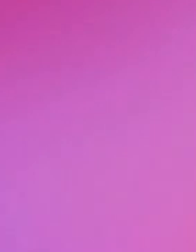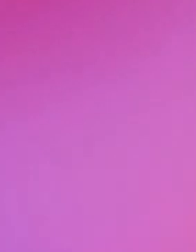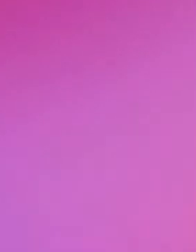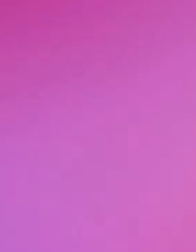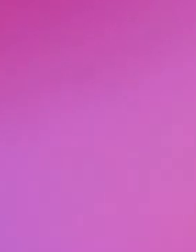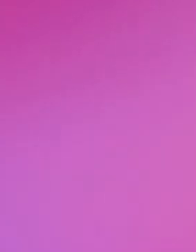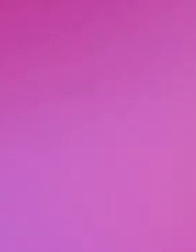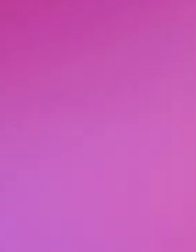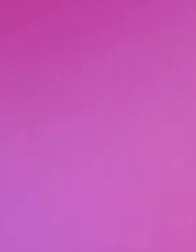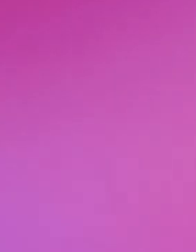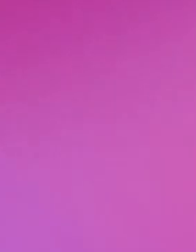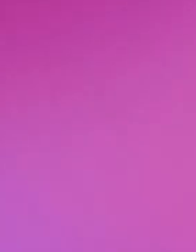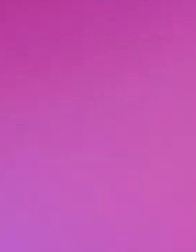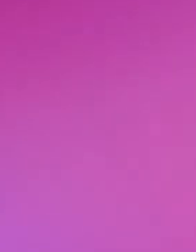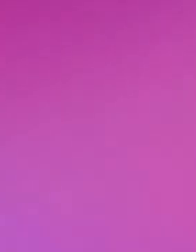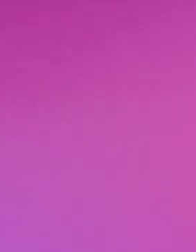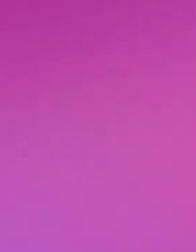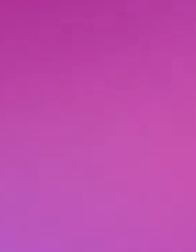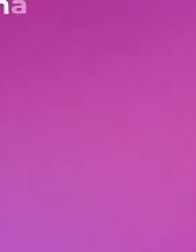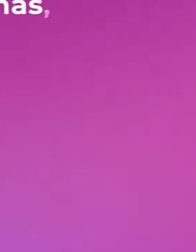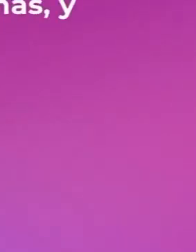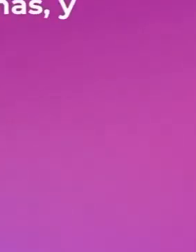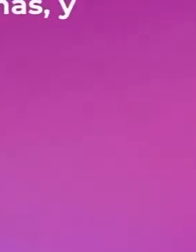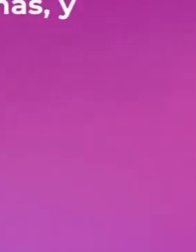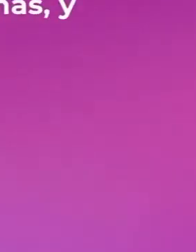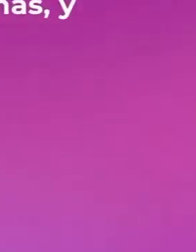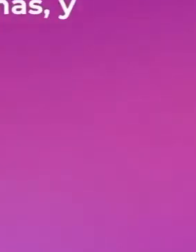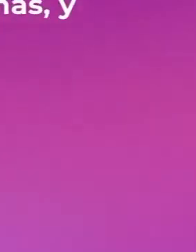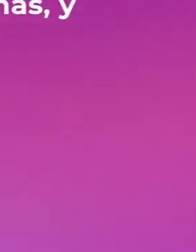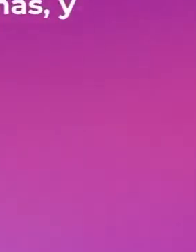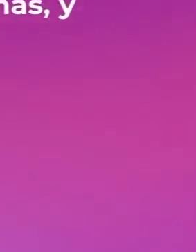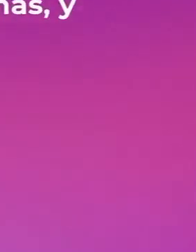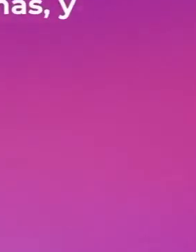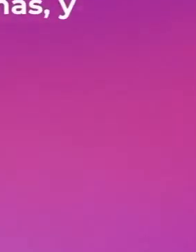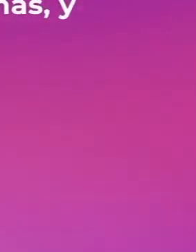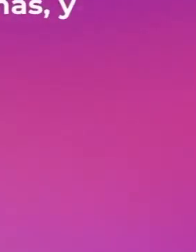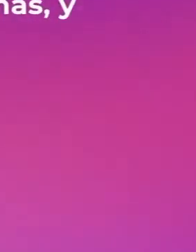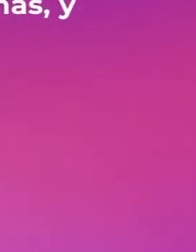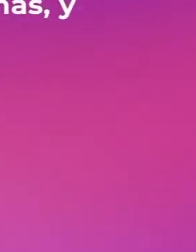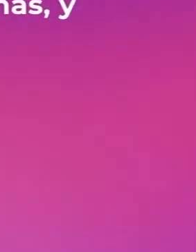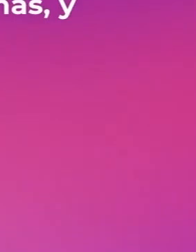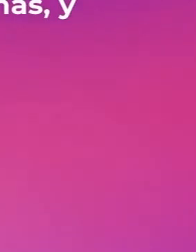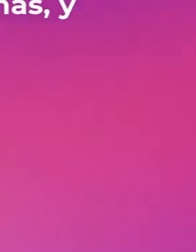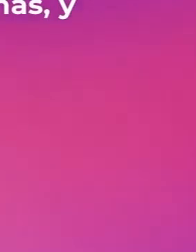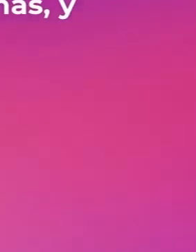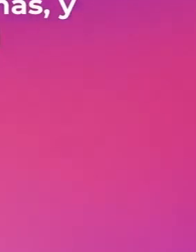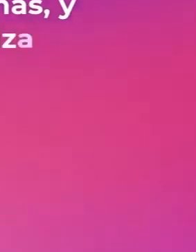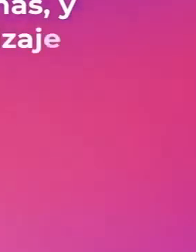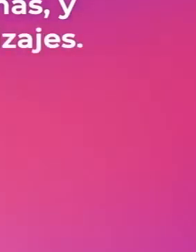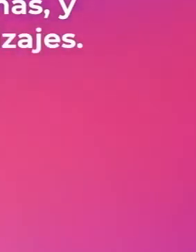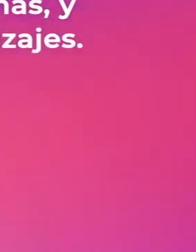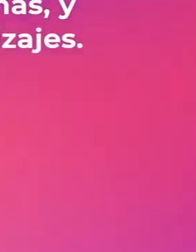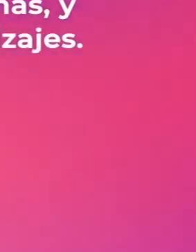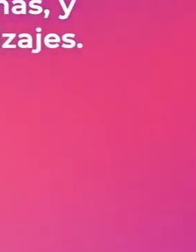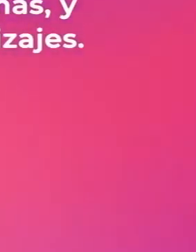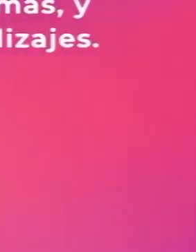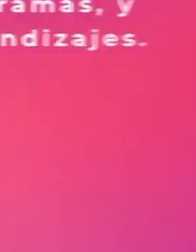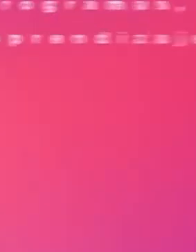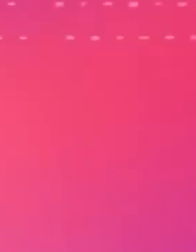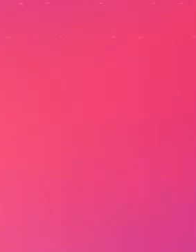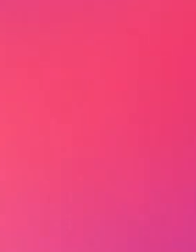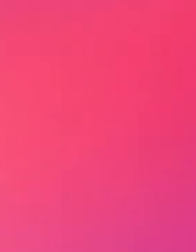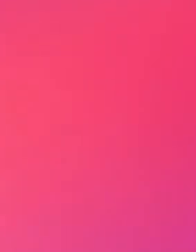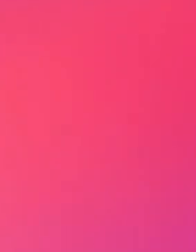.gov.mx, en donde podrás ver nuevamente los videos de los programas y además encontrarás actividades para